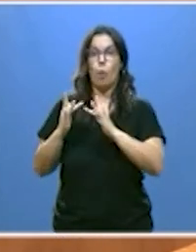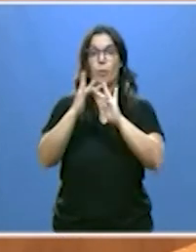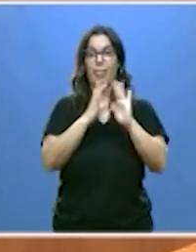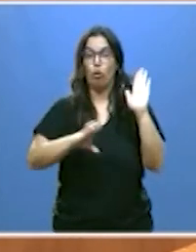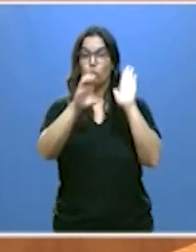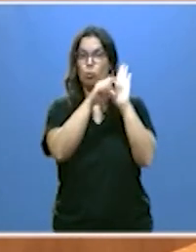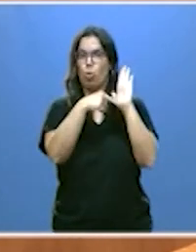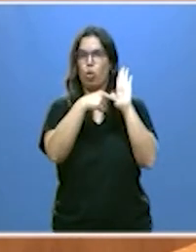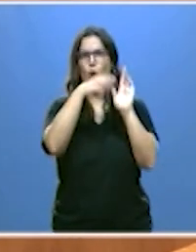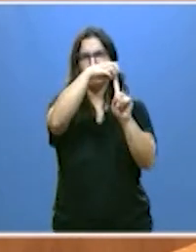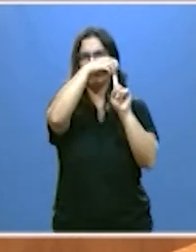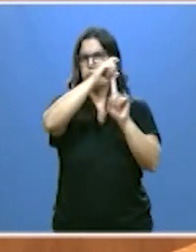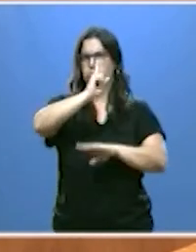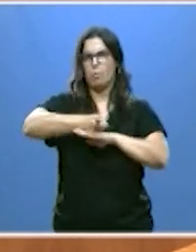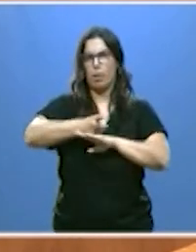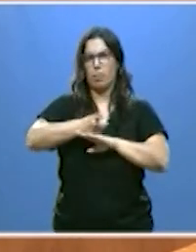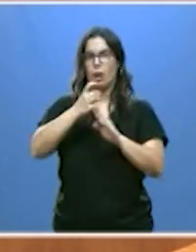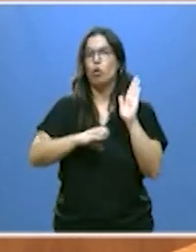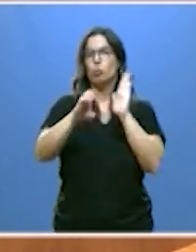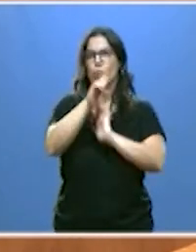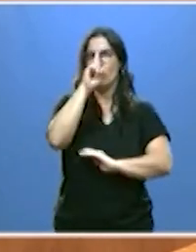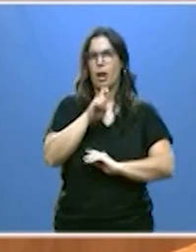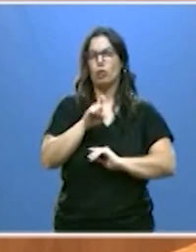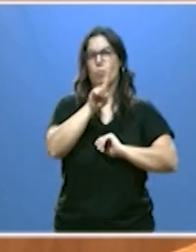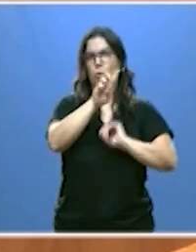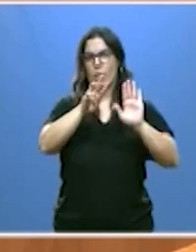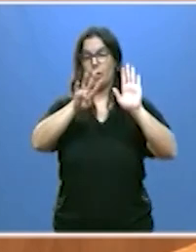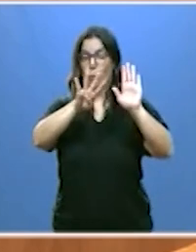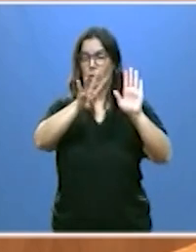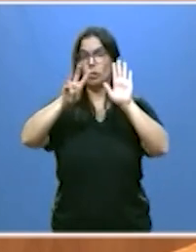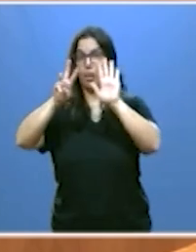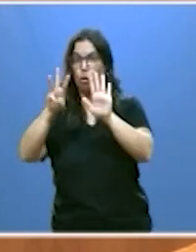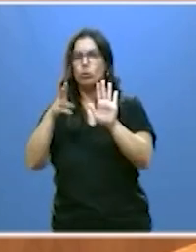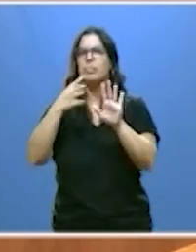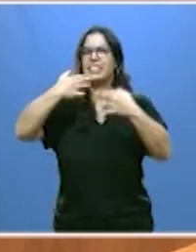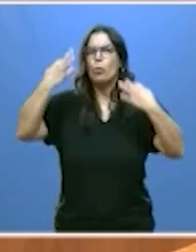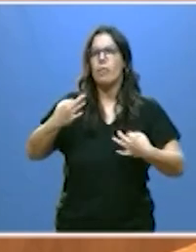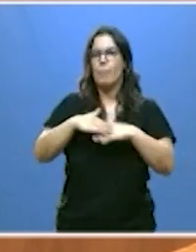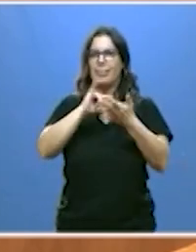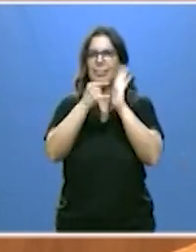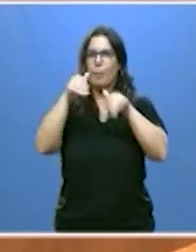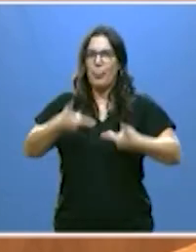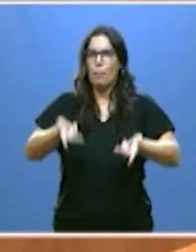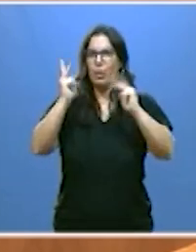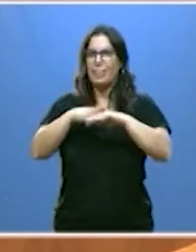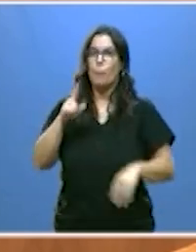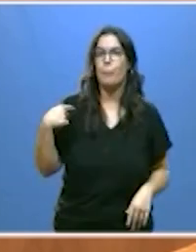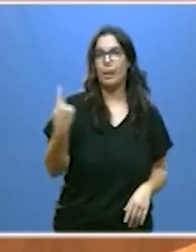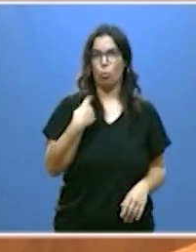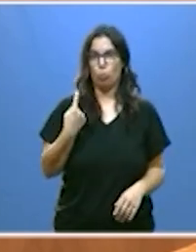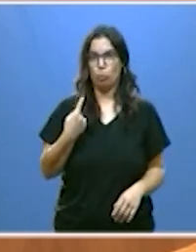en la Constitución de 1978, que asegura un sistema democrático de todos y para todos,